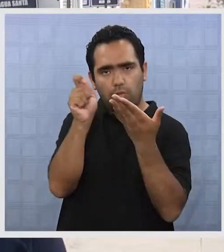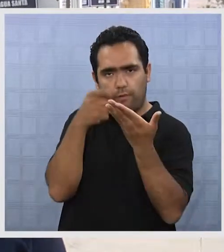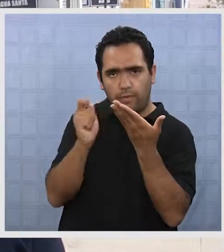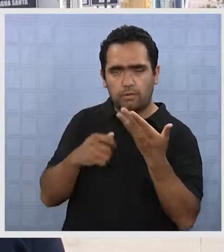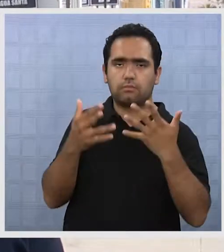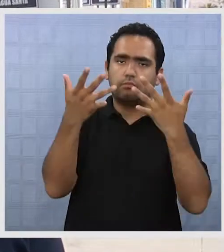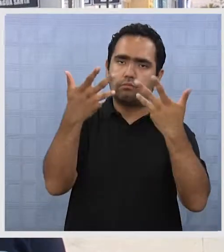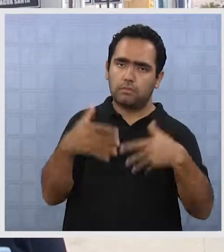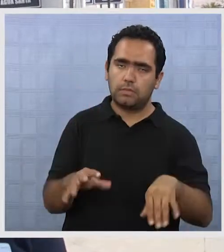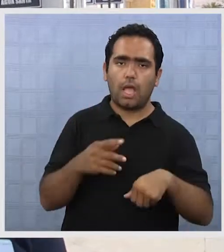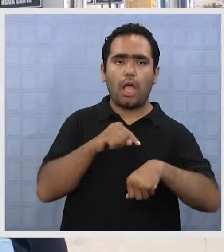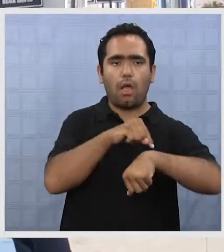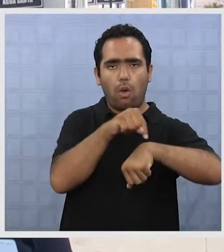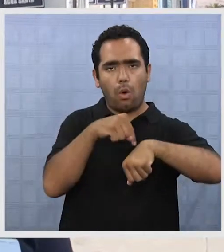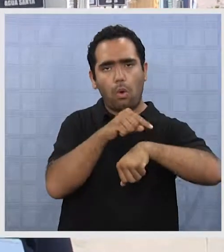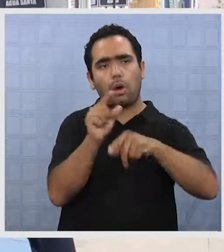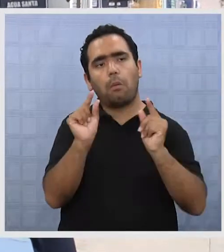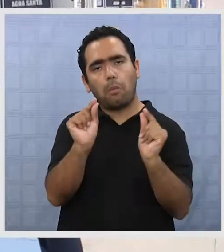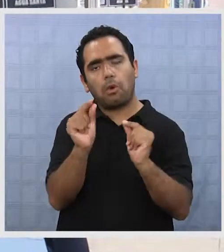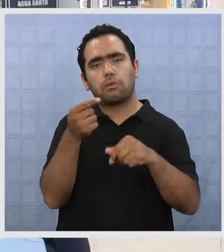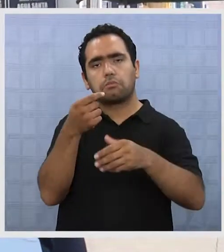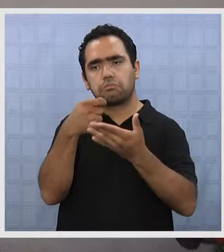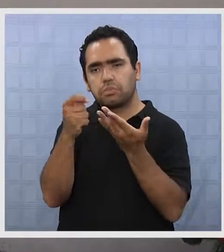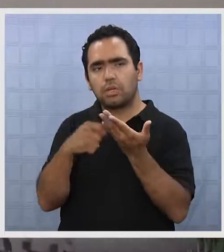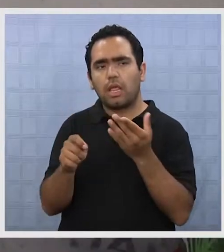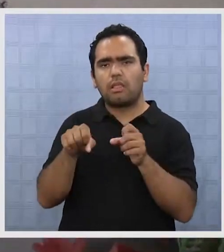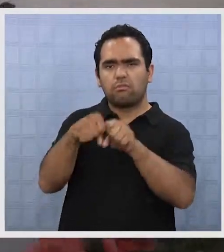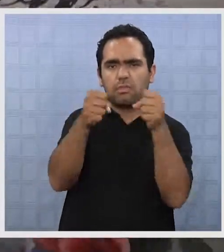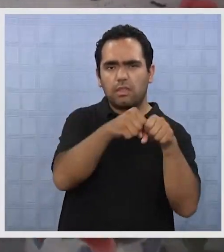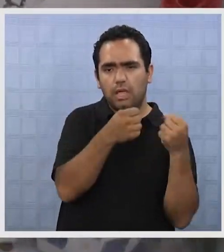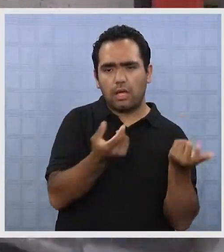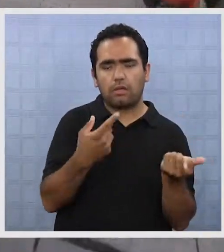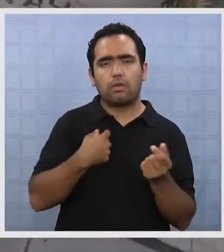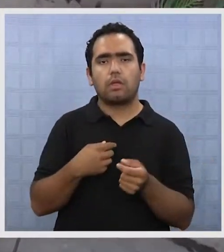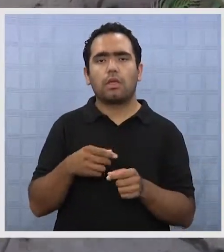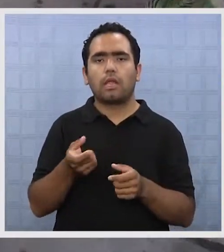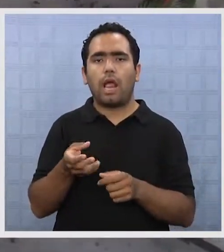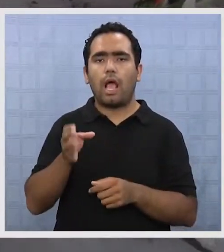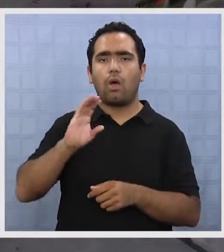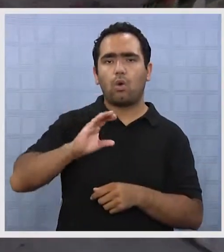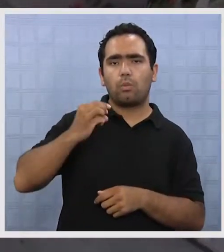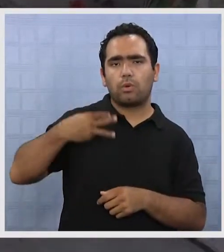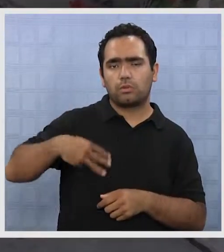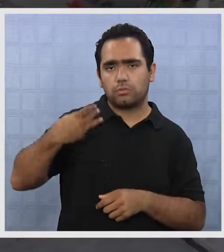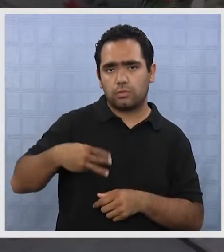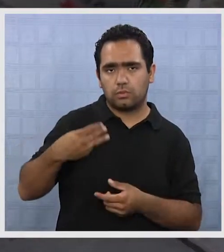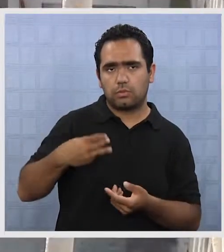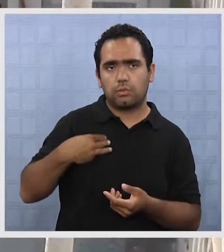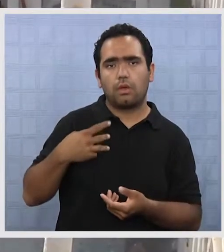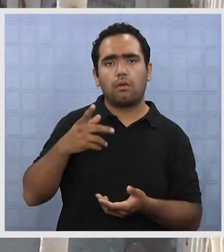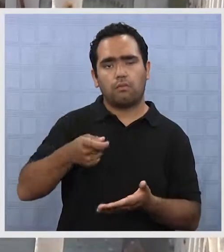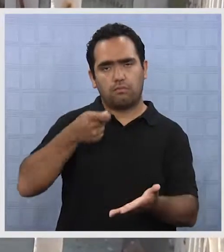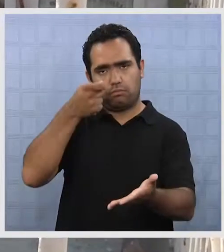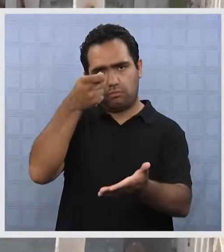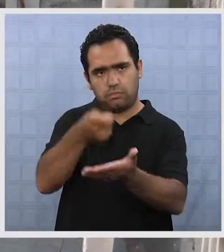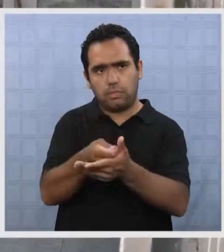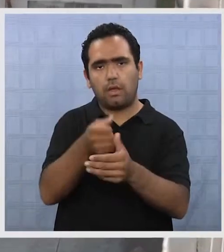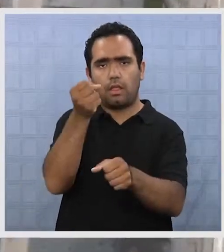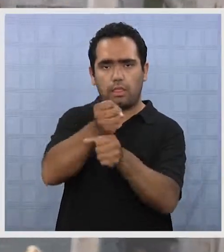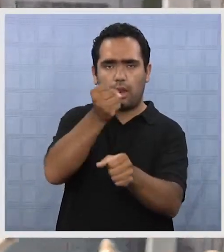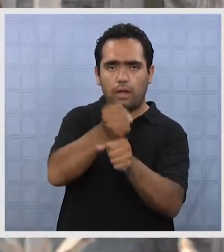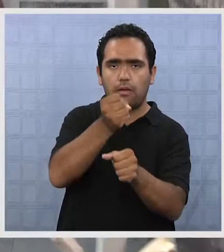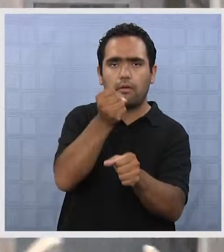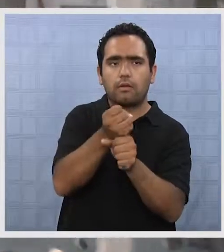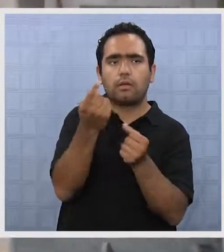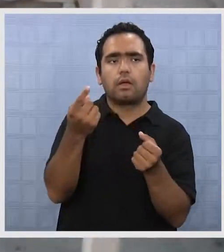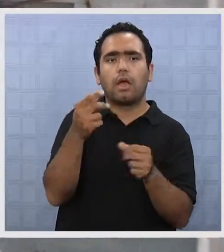la evaluación en pocas horas, se hizo una evaluación de todos los daños y Cormudesi va a poner una cuadrilla